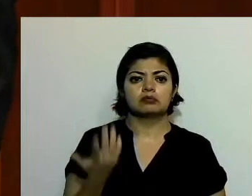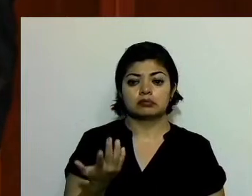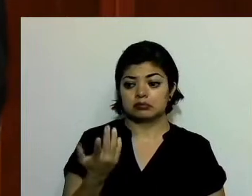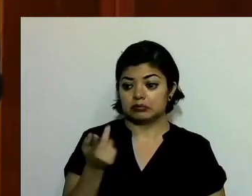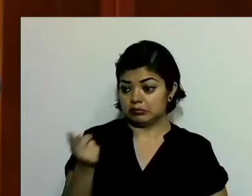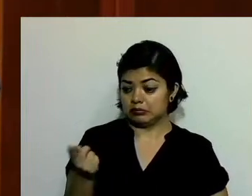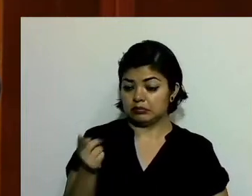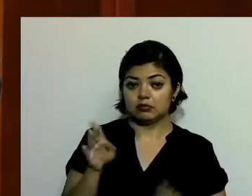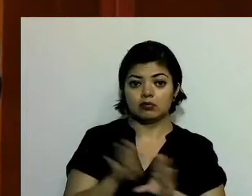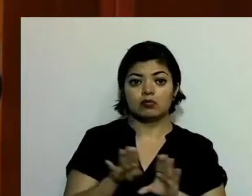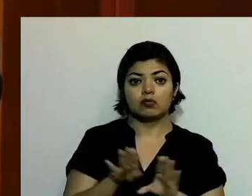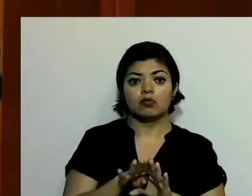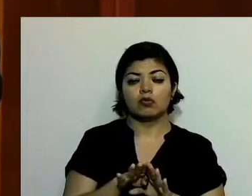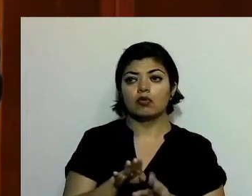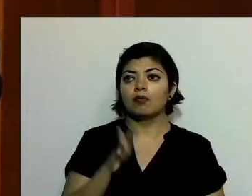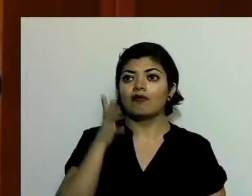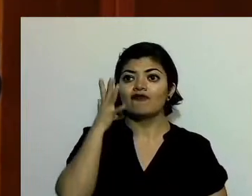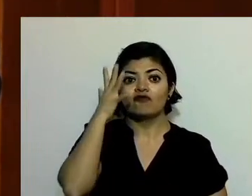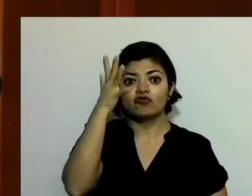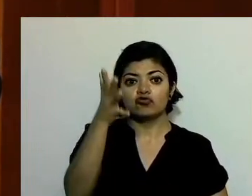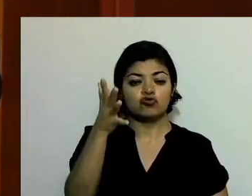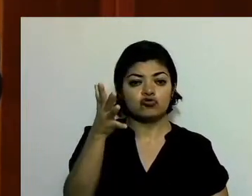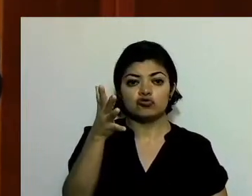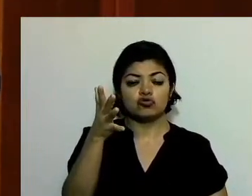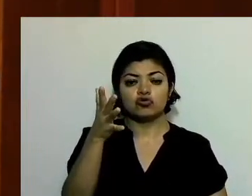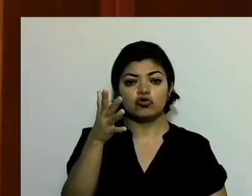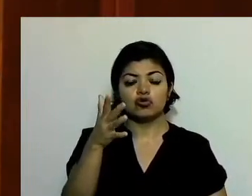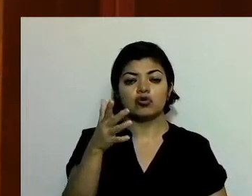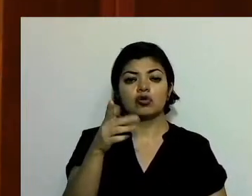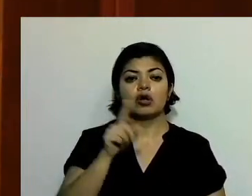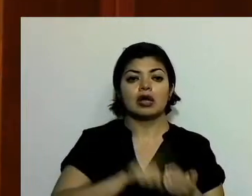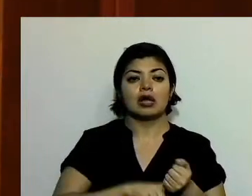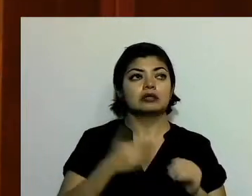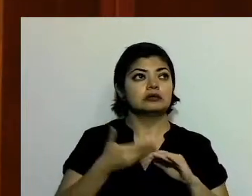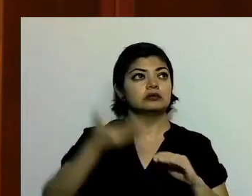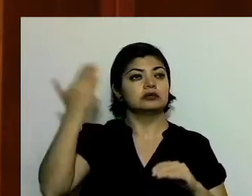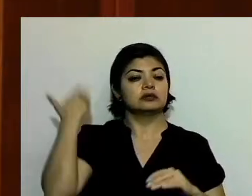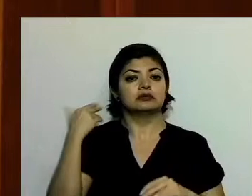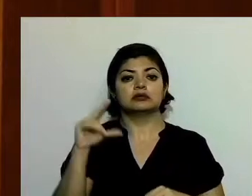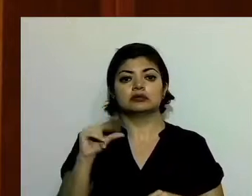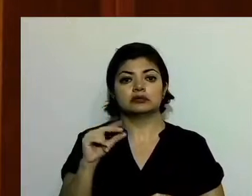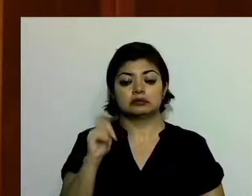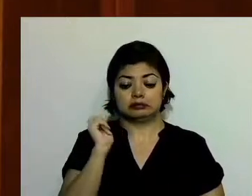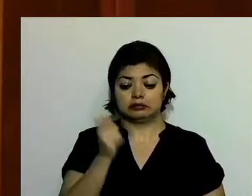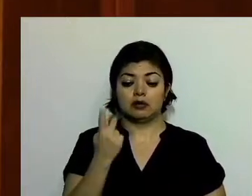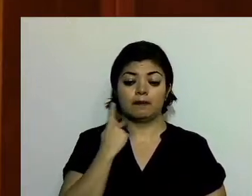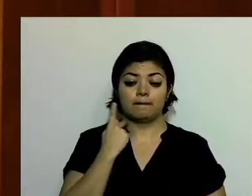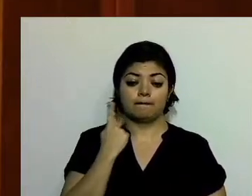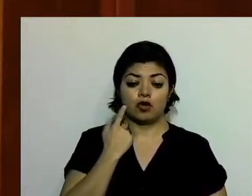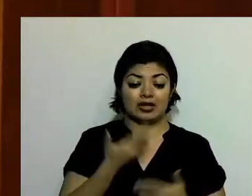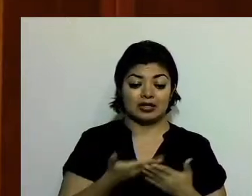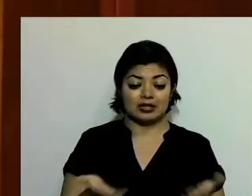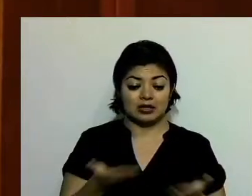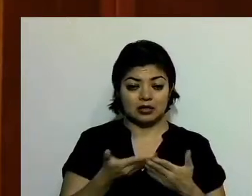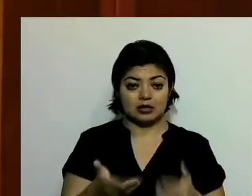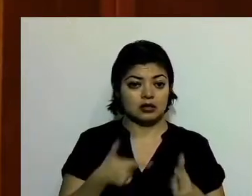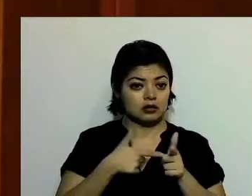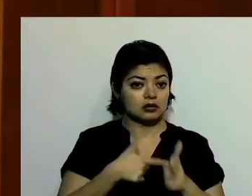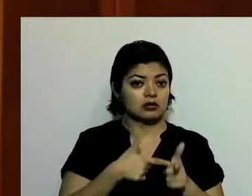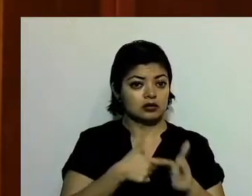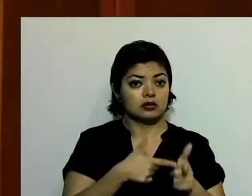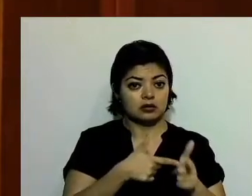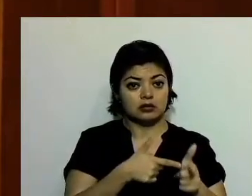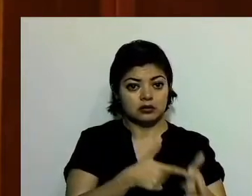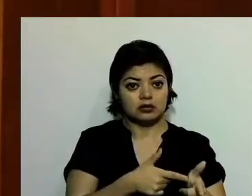futuro ni tiene pasado. La política es un presente continuo. La